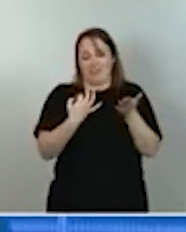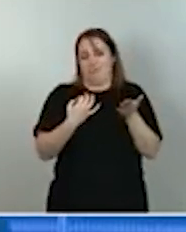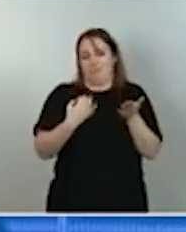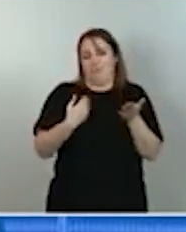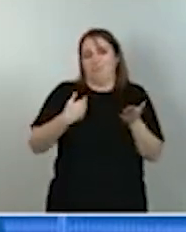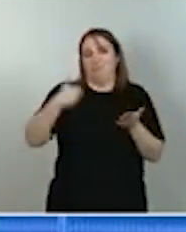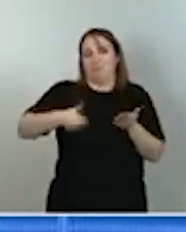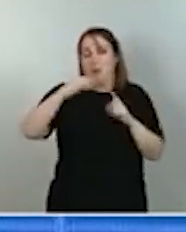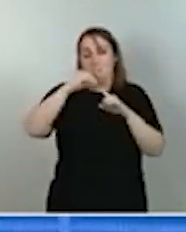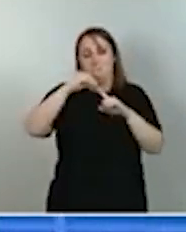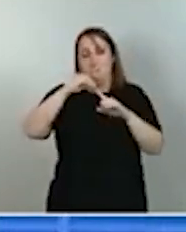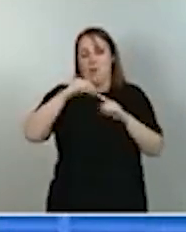este proceso. Muchas gracias.